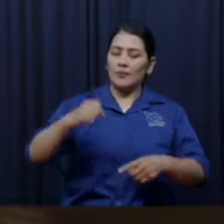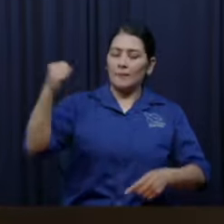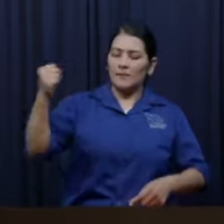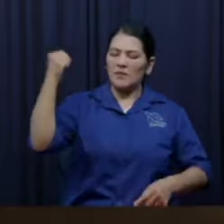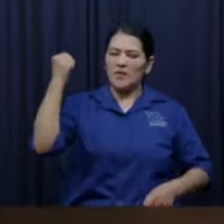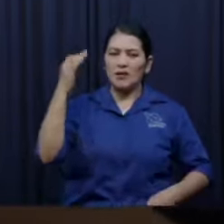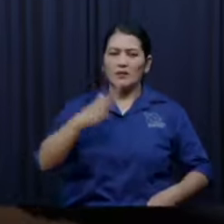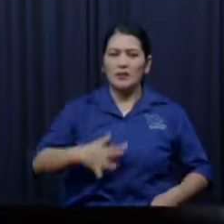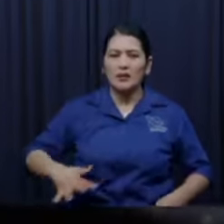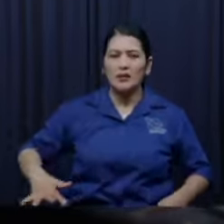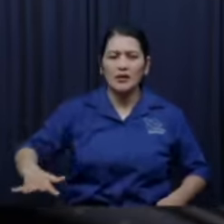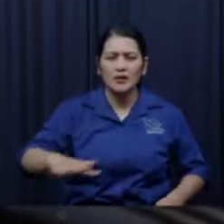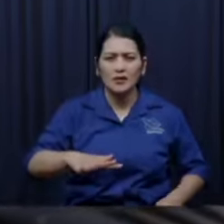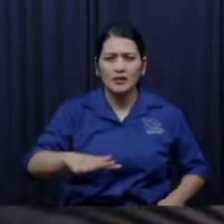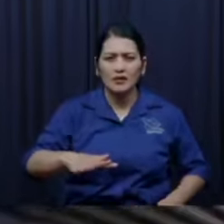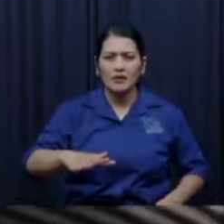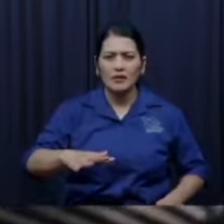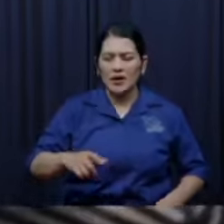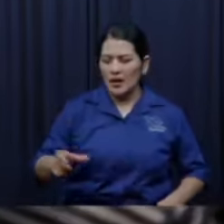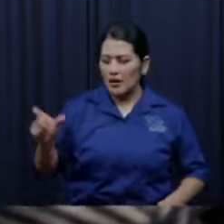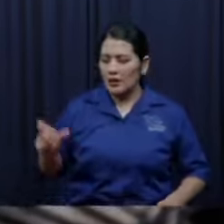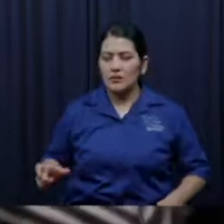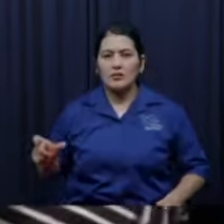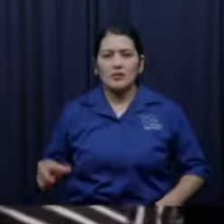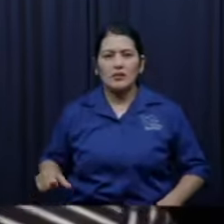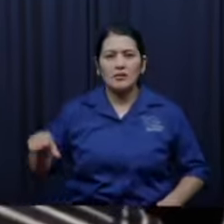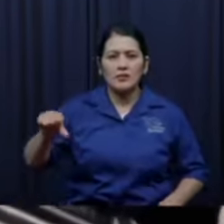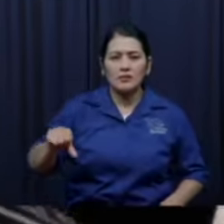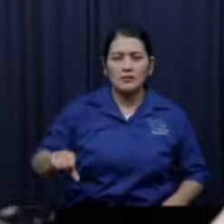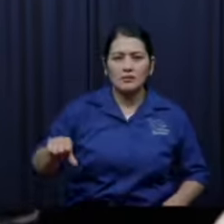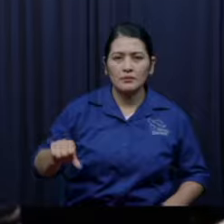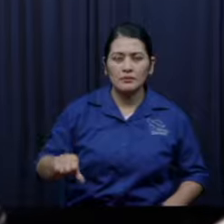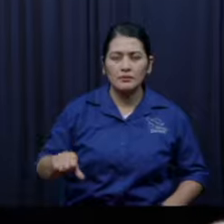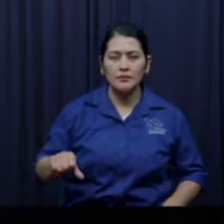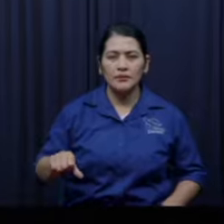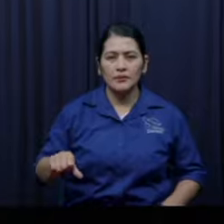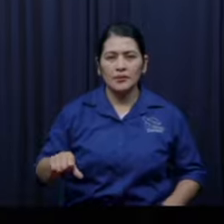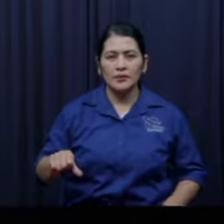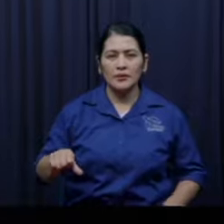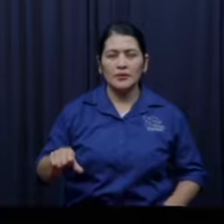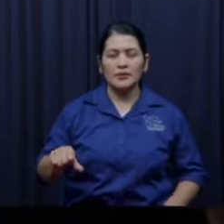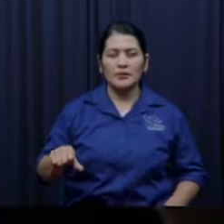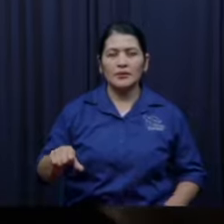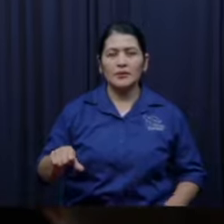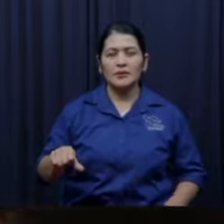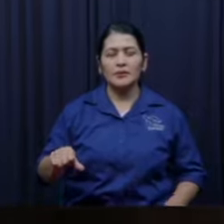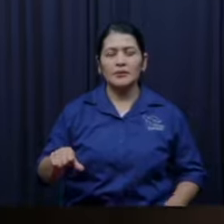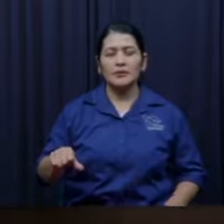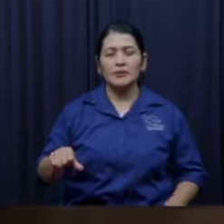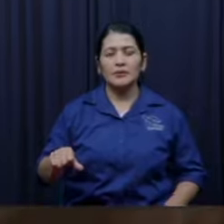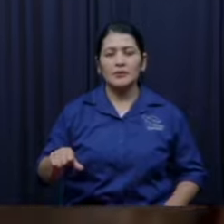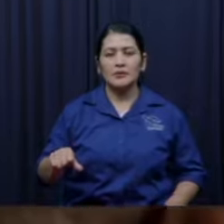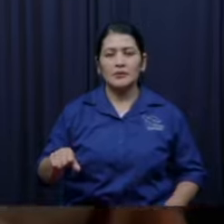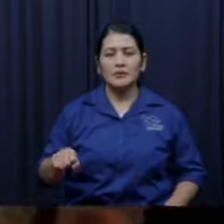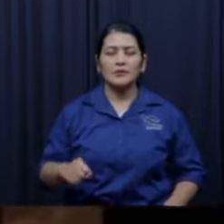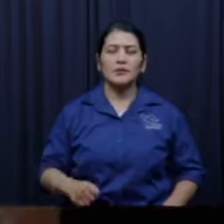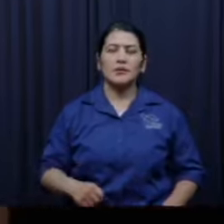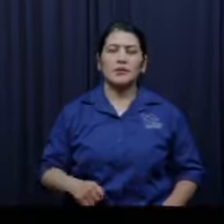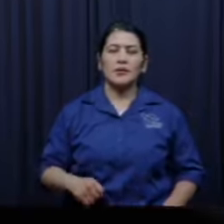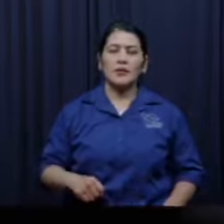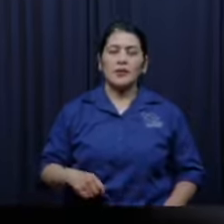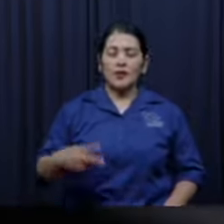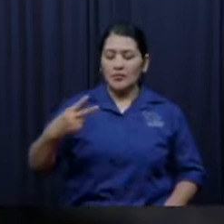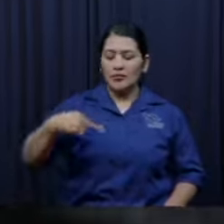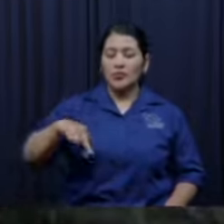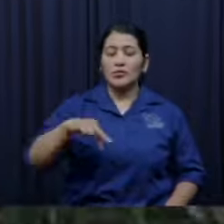reprendo pues, pero para darme entender como cuando la gente dice en el día del niño, felicidades por el niño